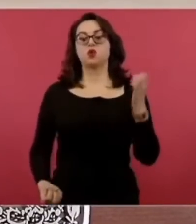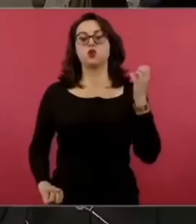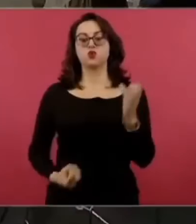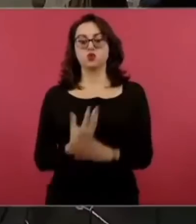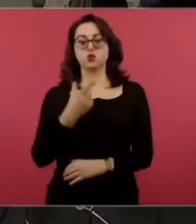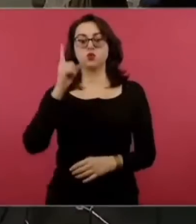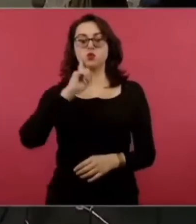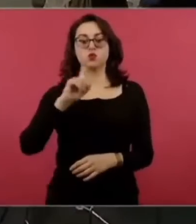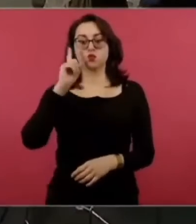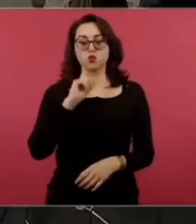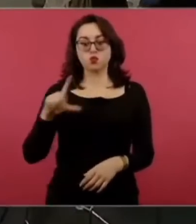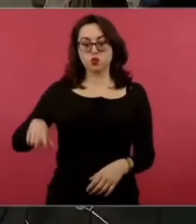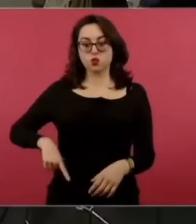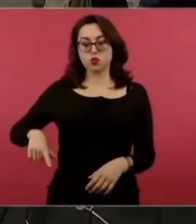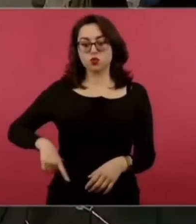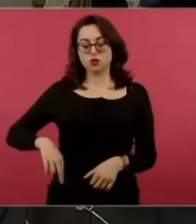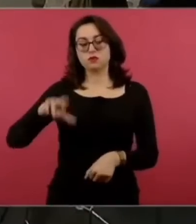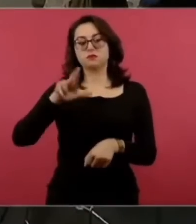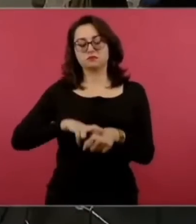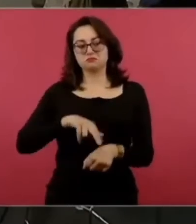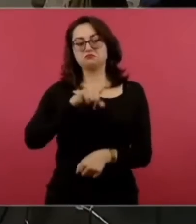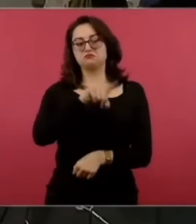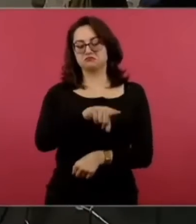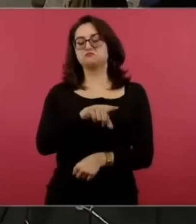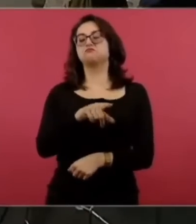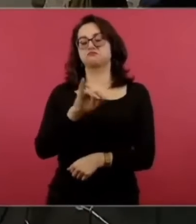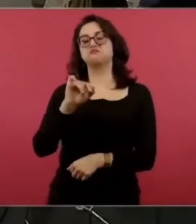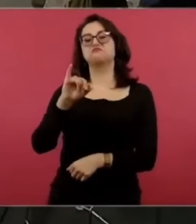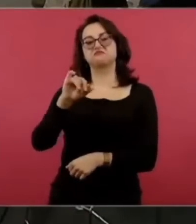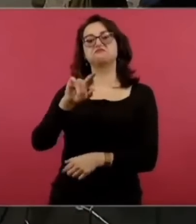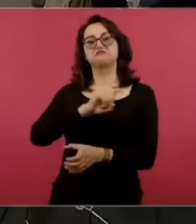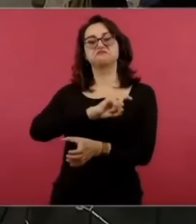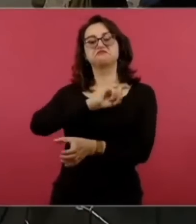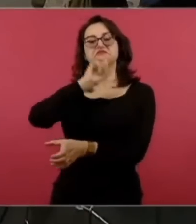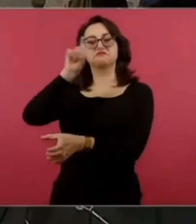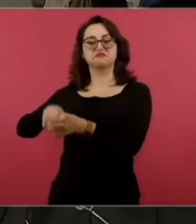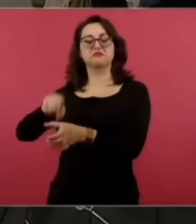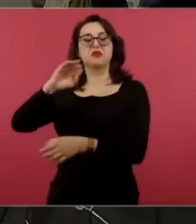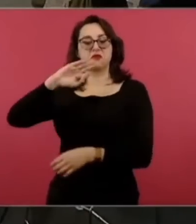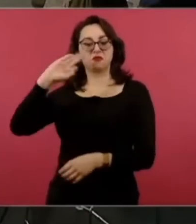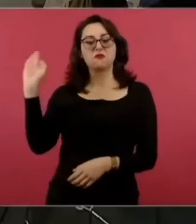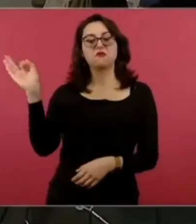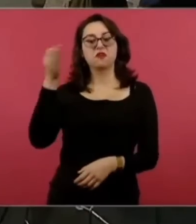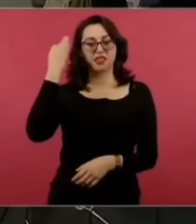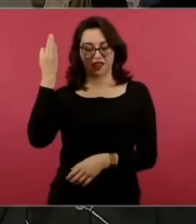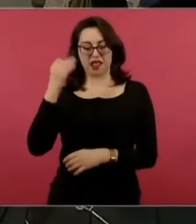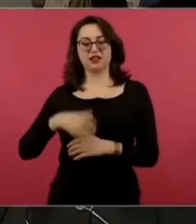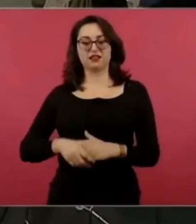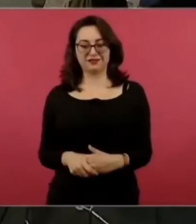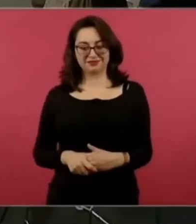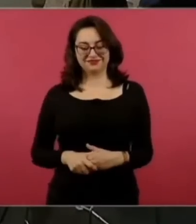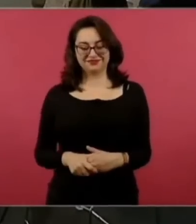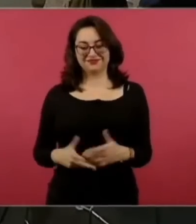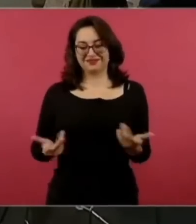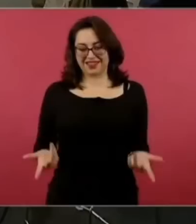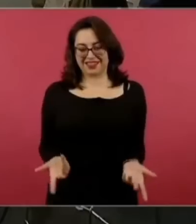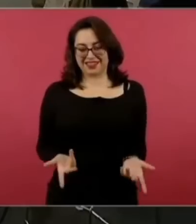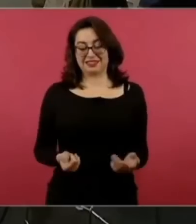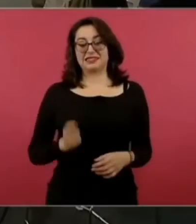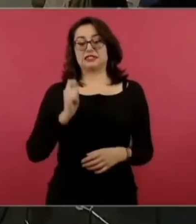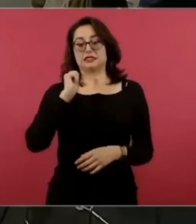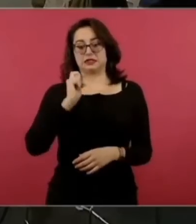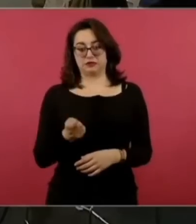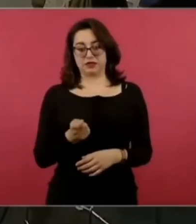significa que se van a mejorar las instalaciones médicas